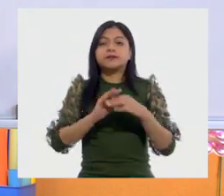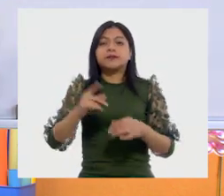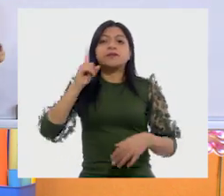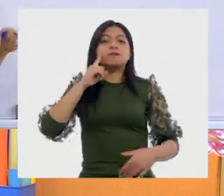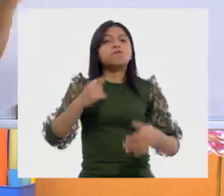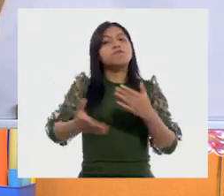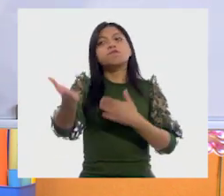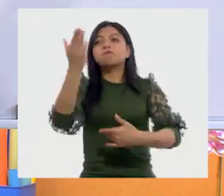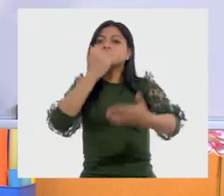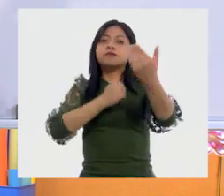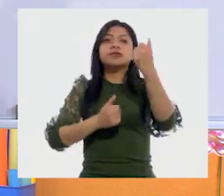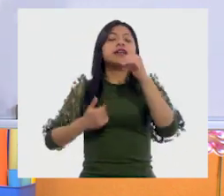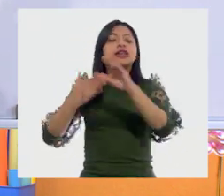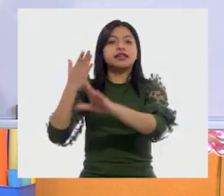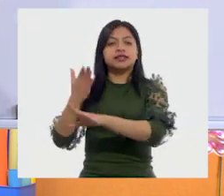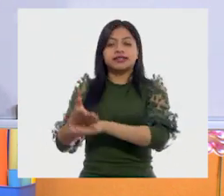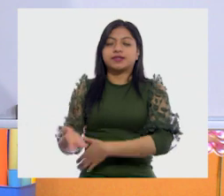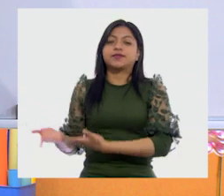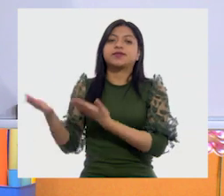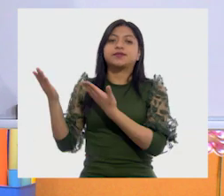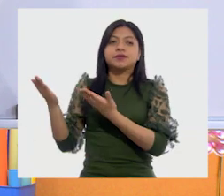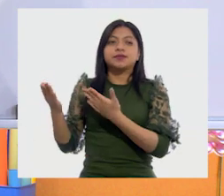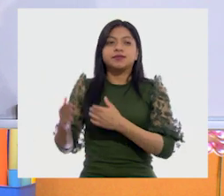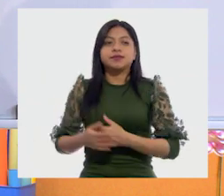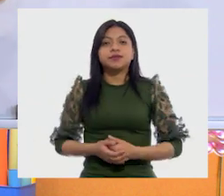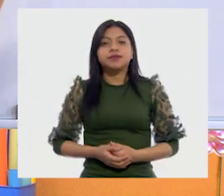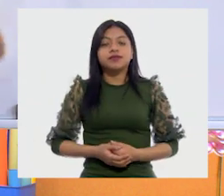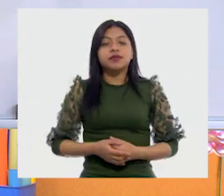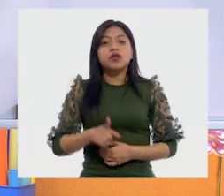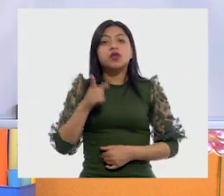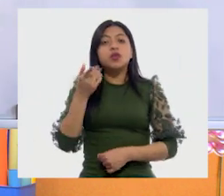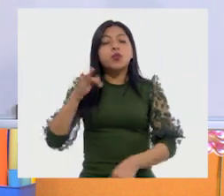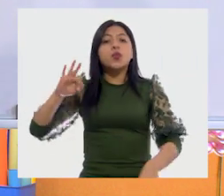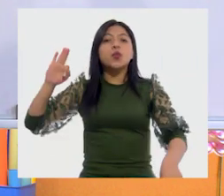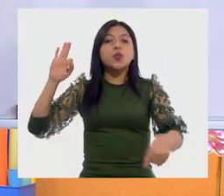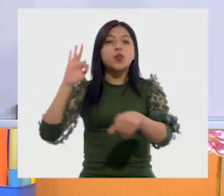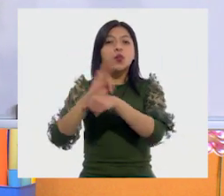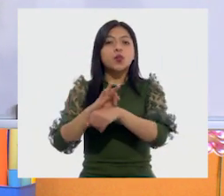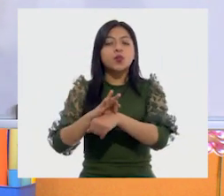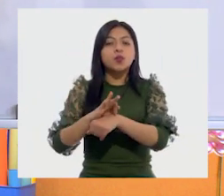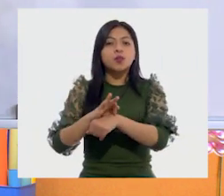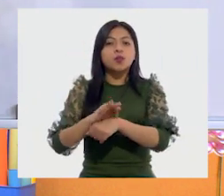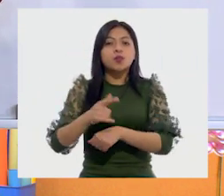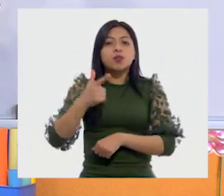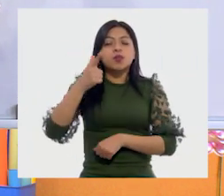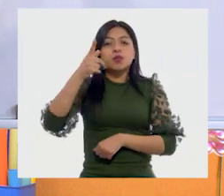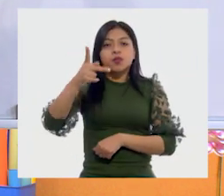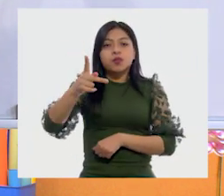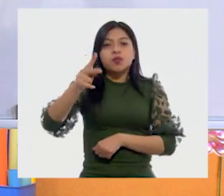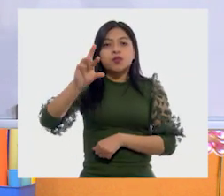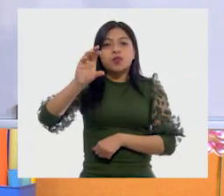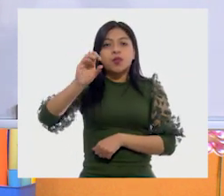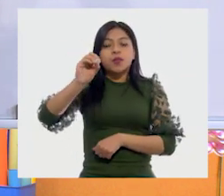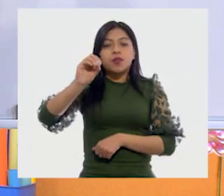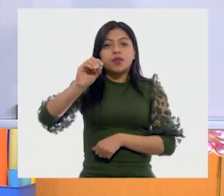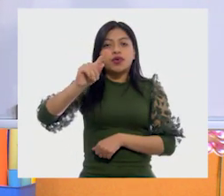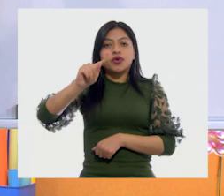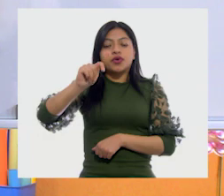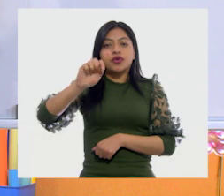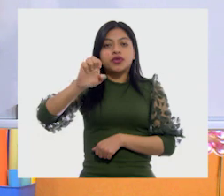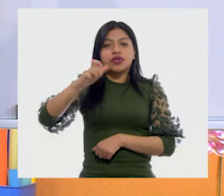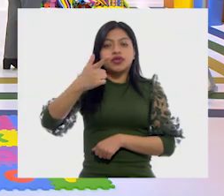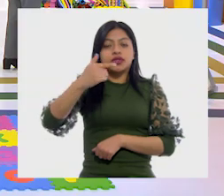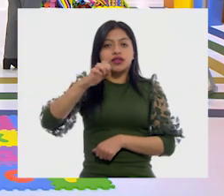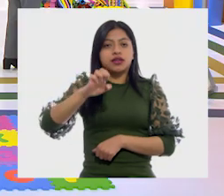campaña de vacunación. Y dice, protege, y entonces aquí, para que diga pro, ¿qué